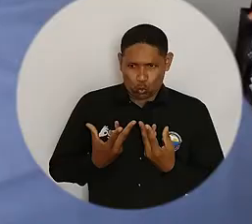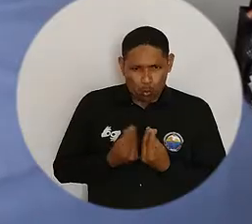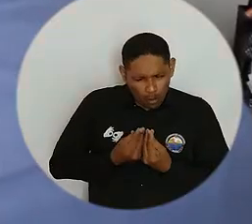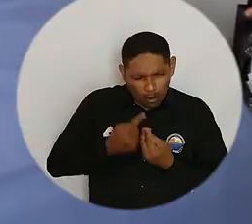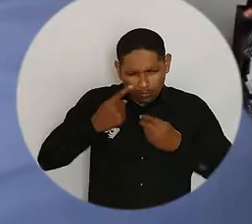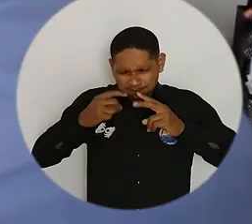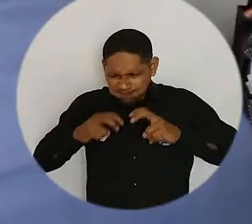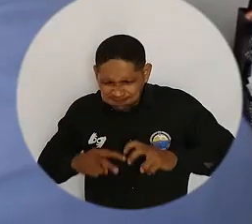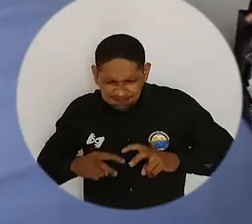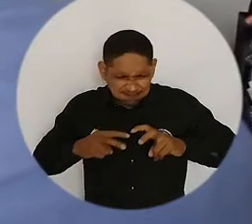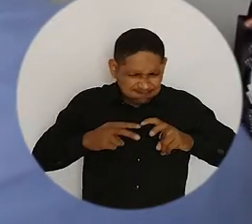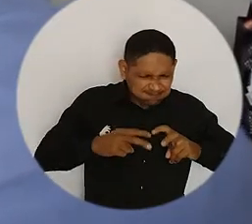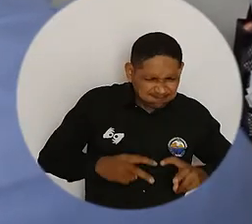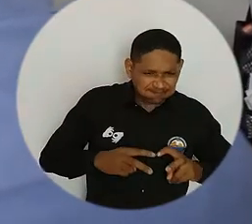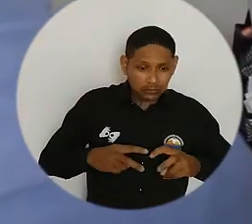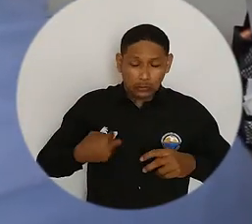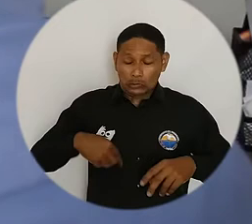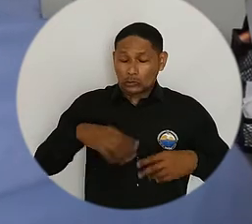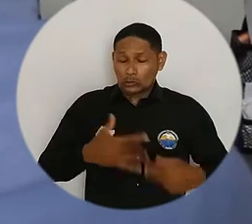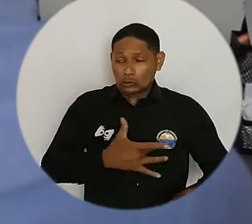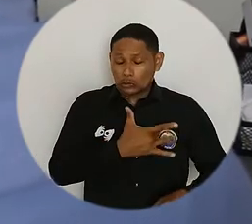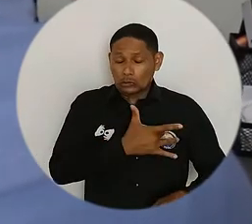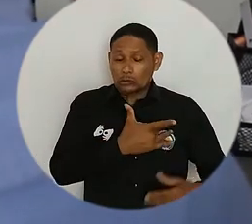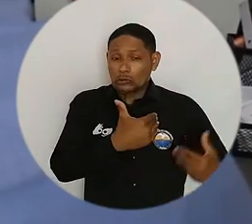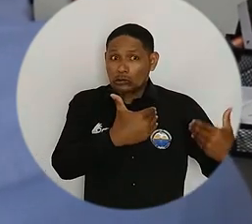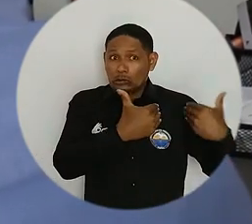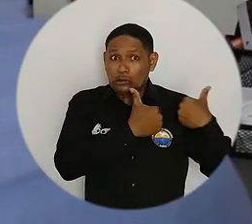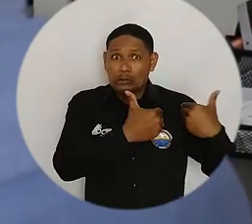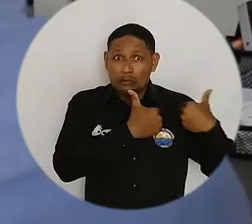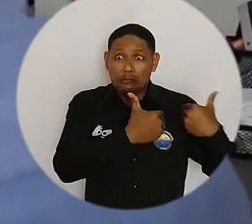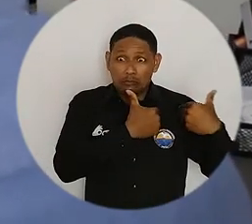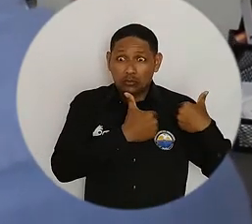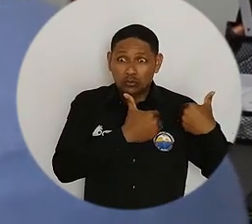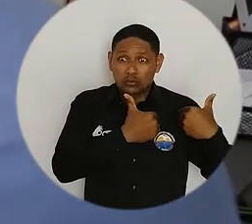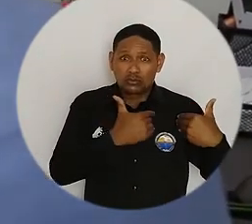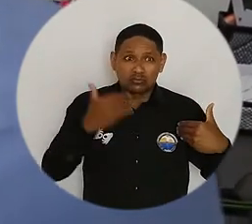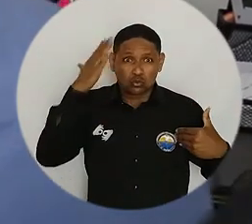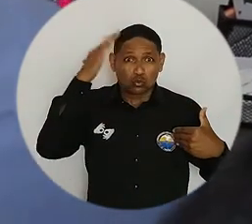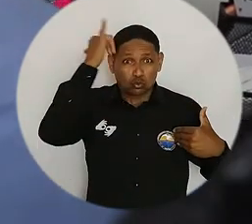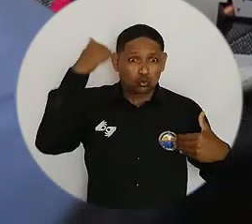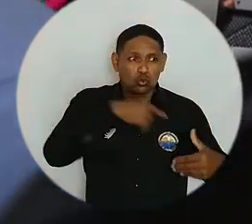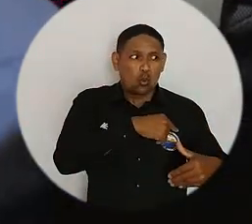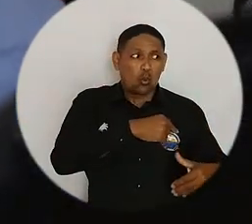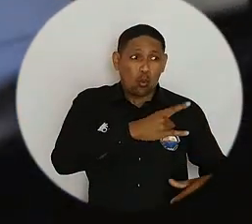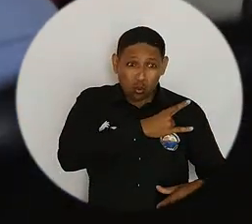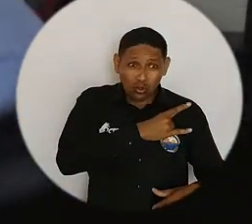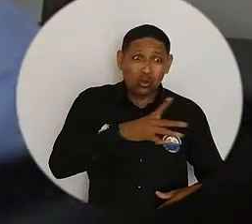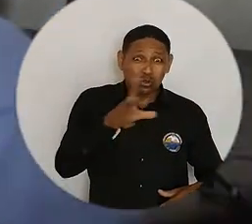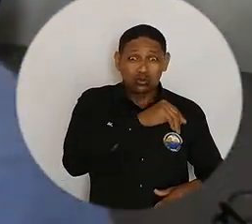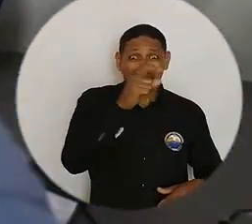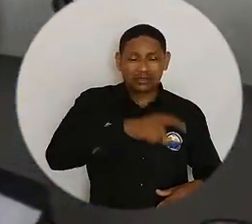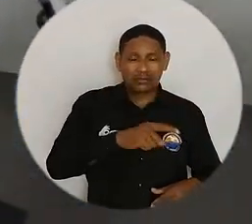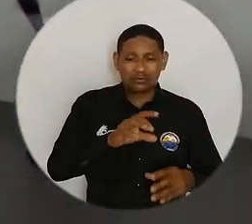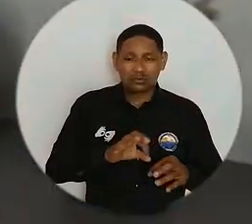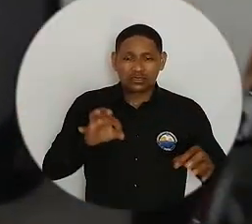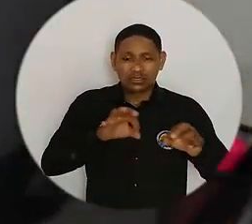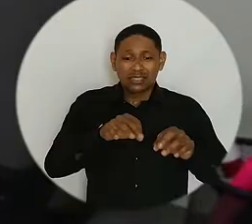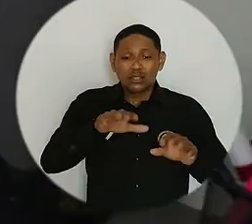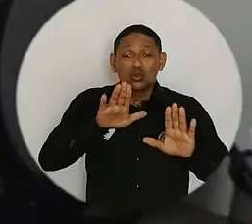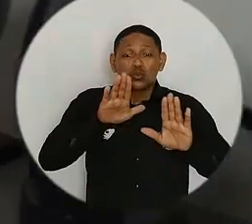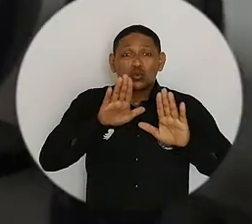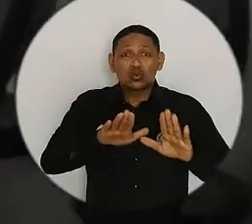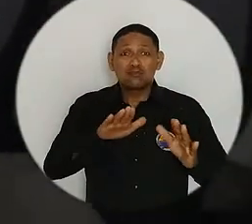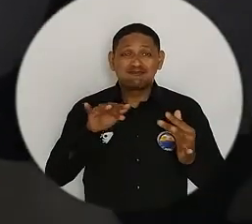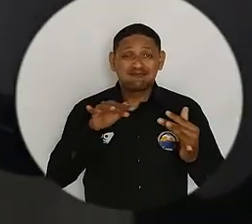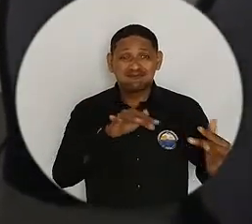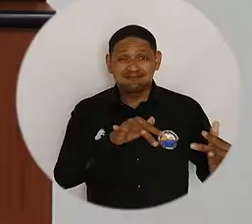grupo de la oraloteca, de una obligación que creo que tenemos los académicos y las universidades, que es la reconstrucción de